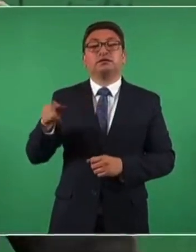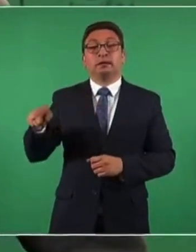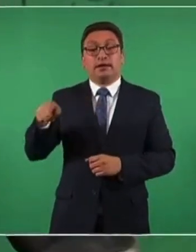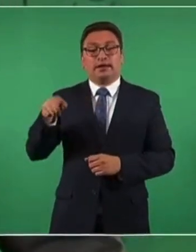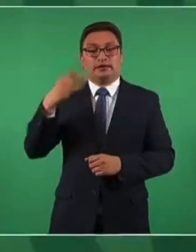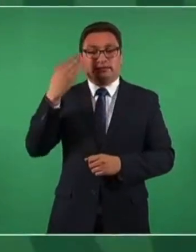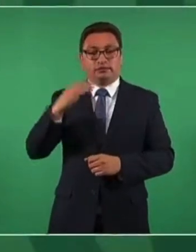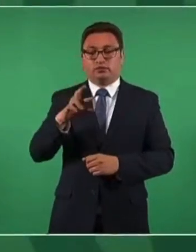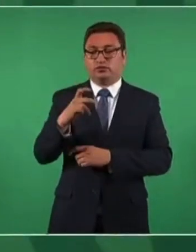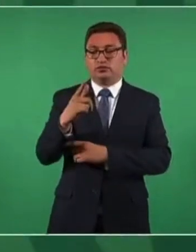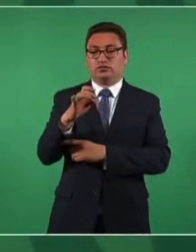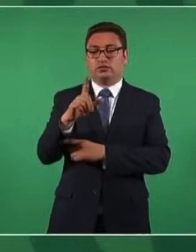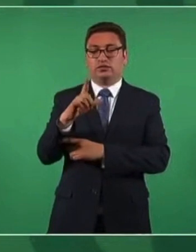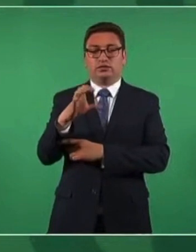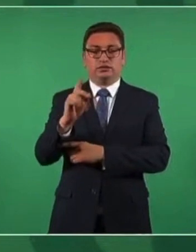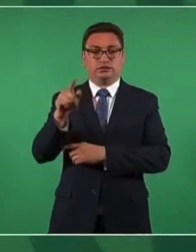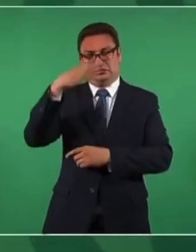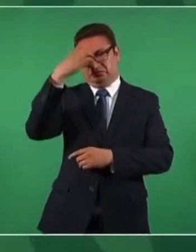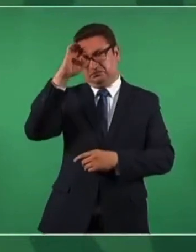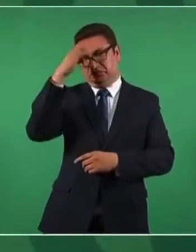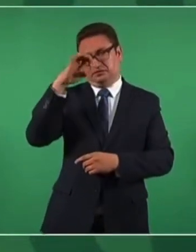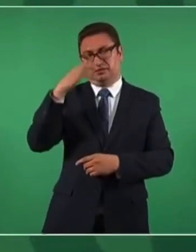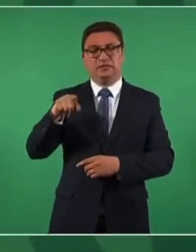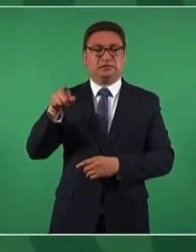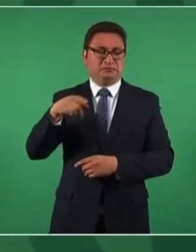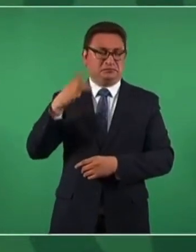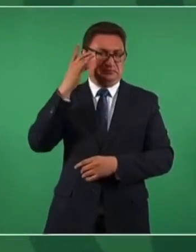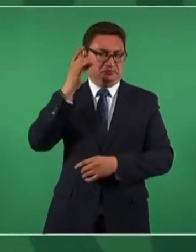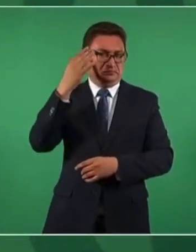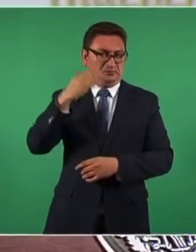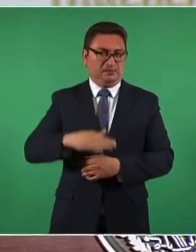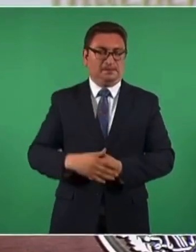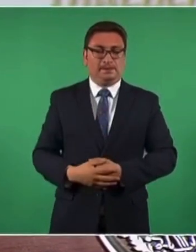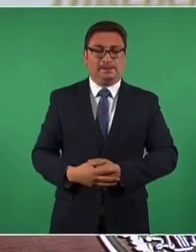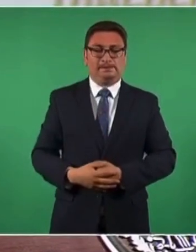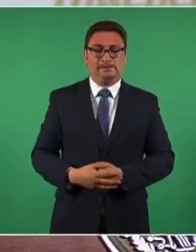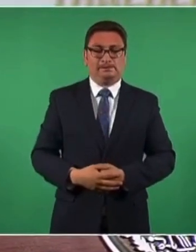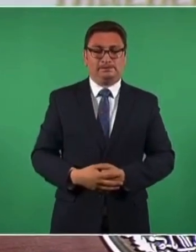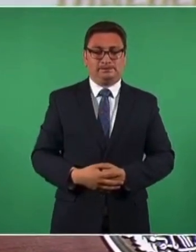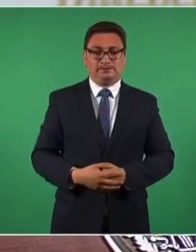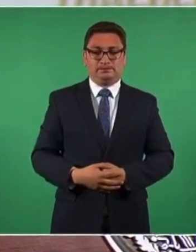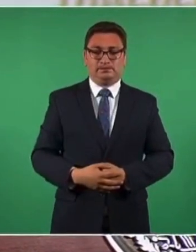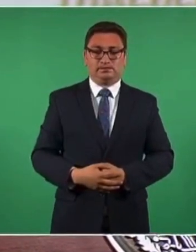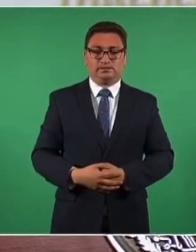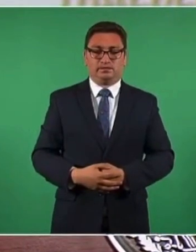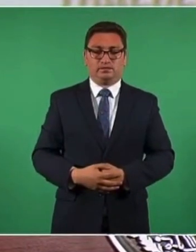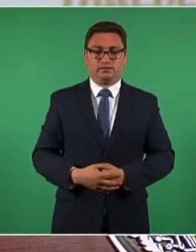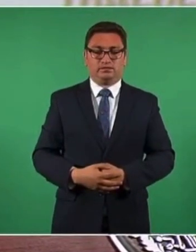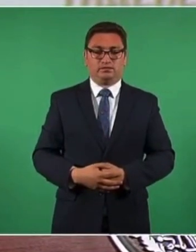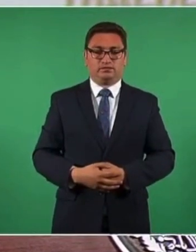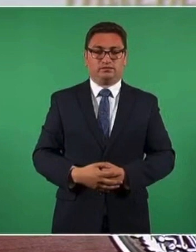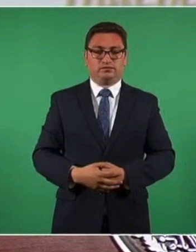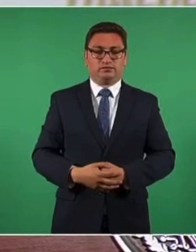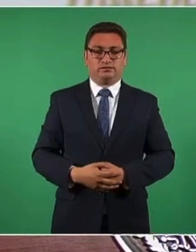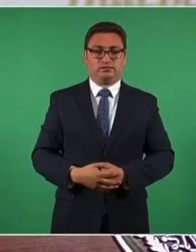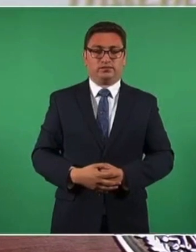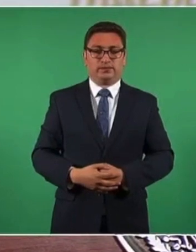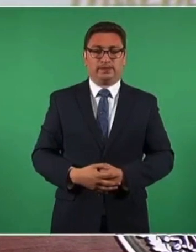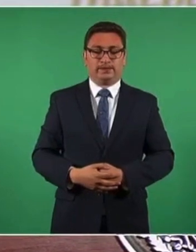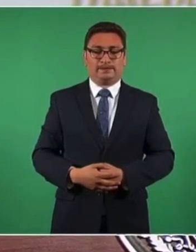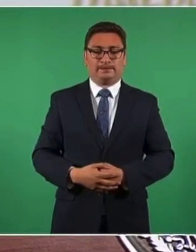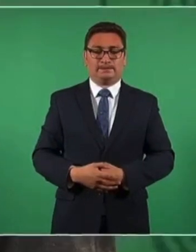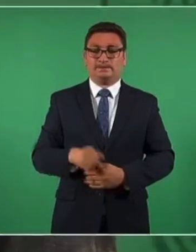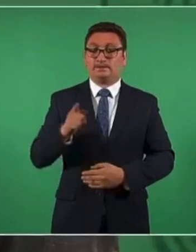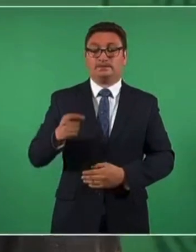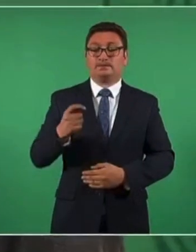especialista, es un experto, es el primer